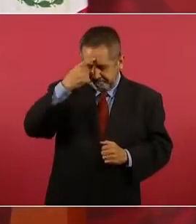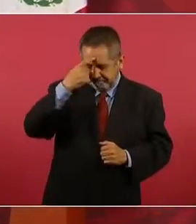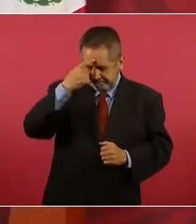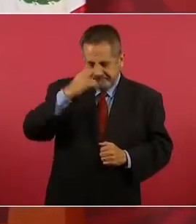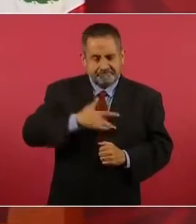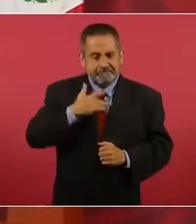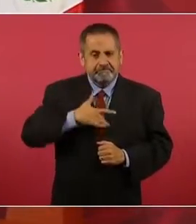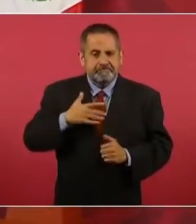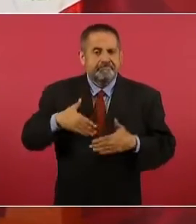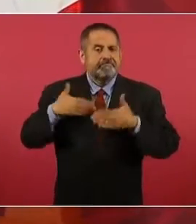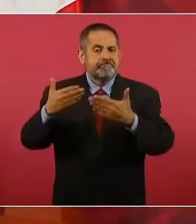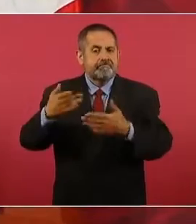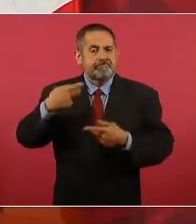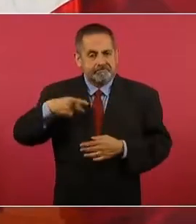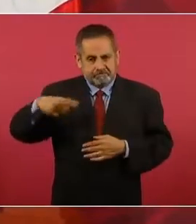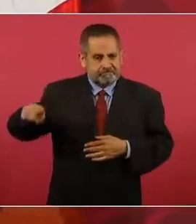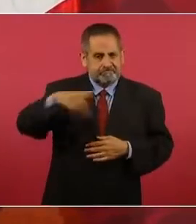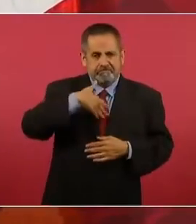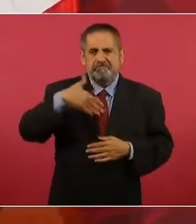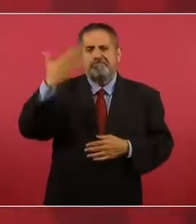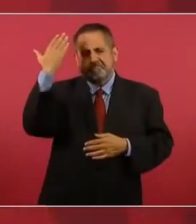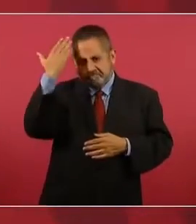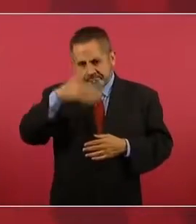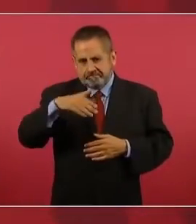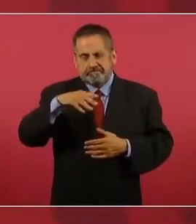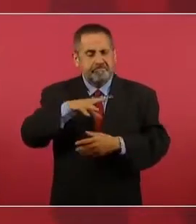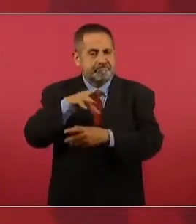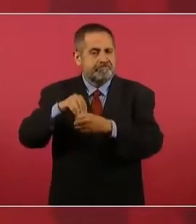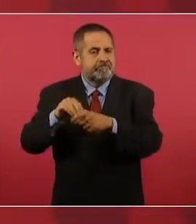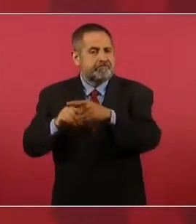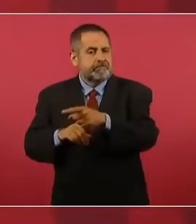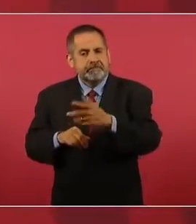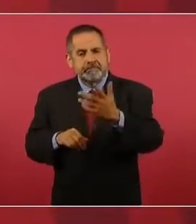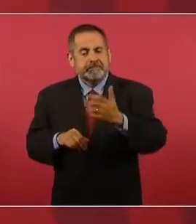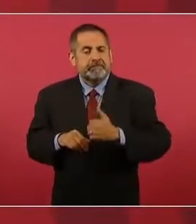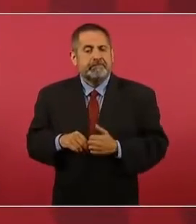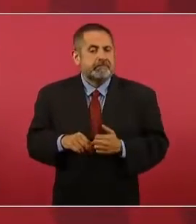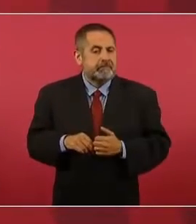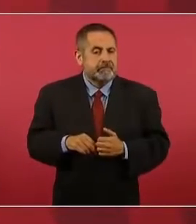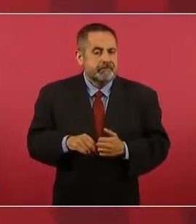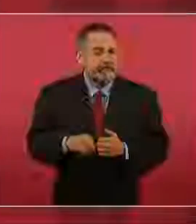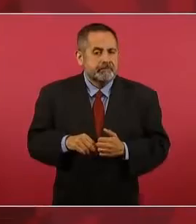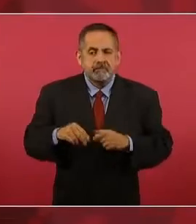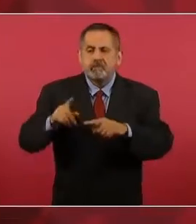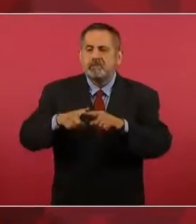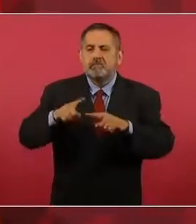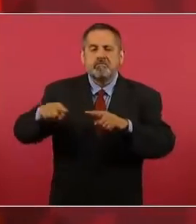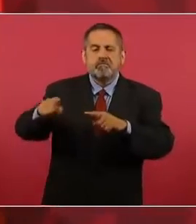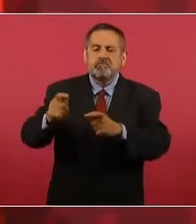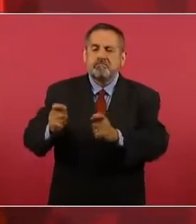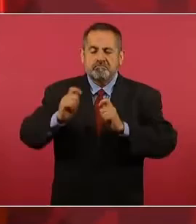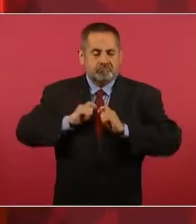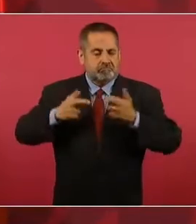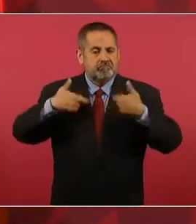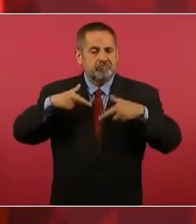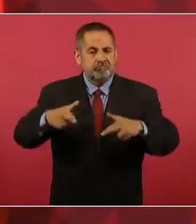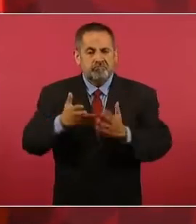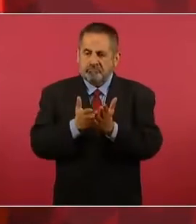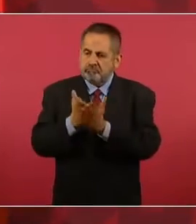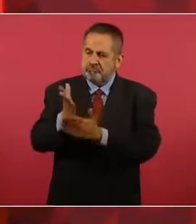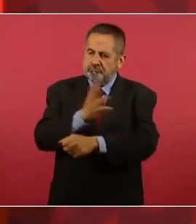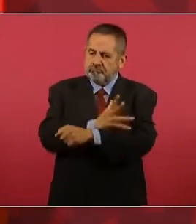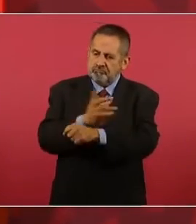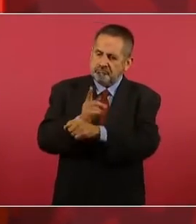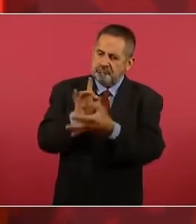pueblos. Cómo la gente sabe quién lo representa con lealtad,